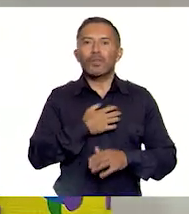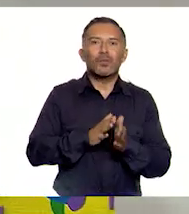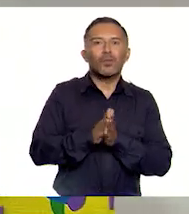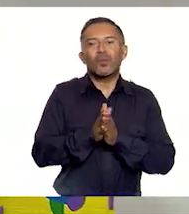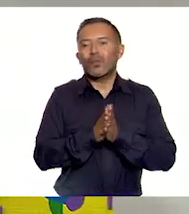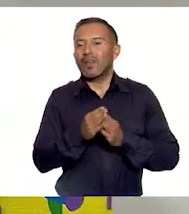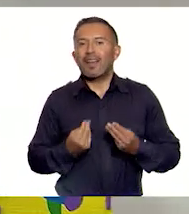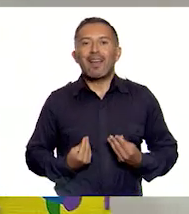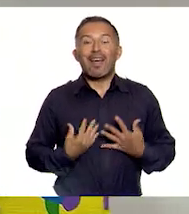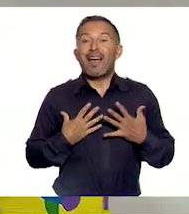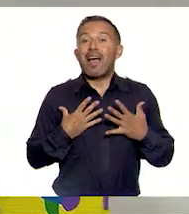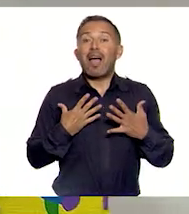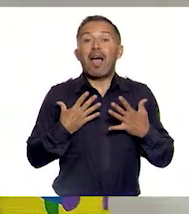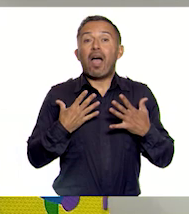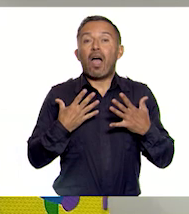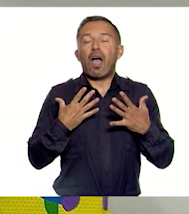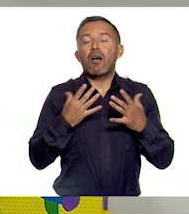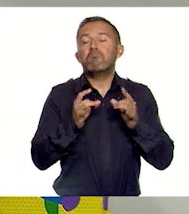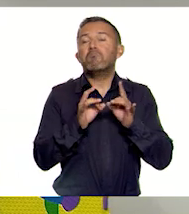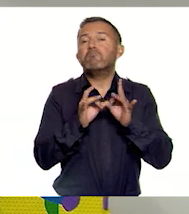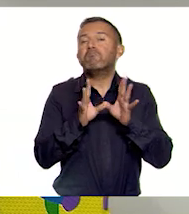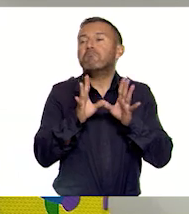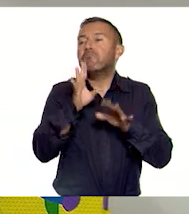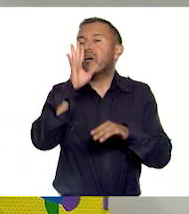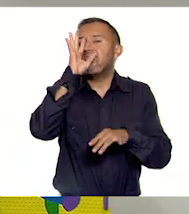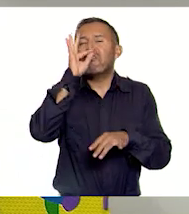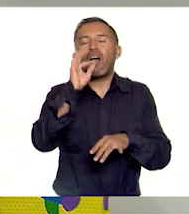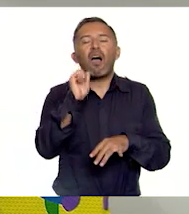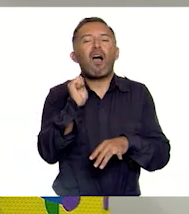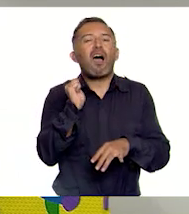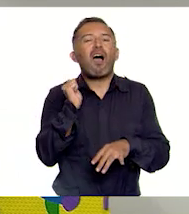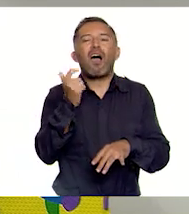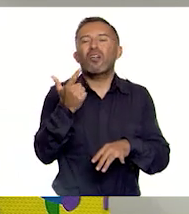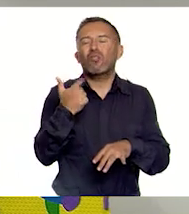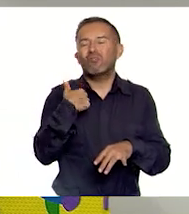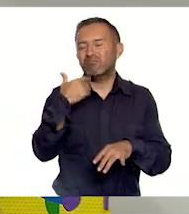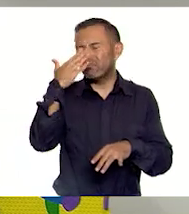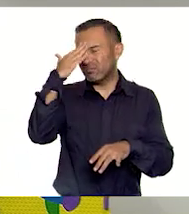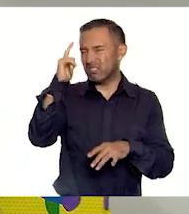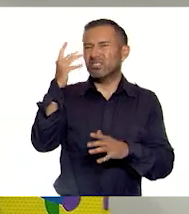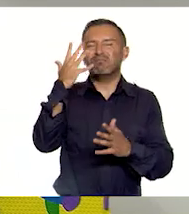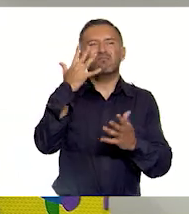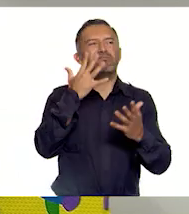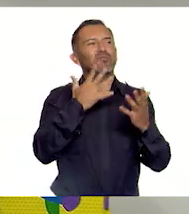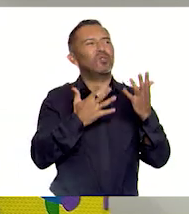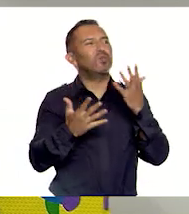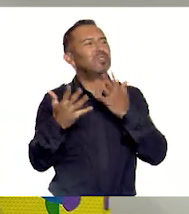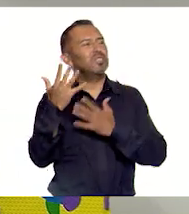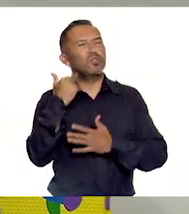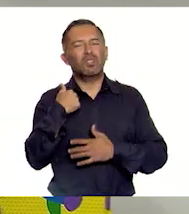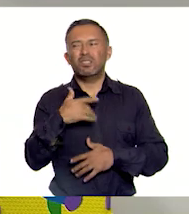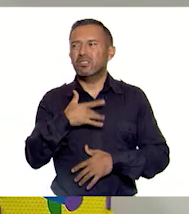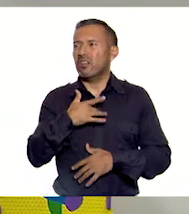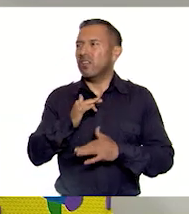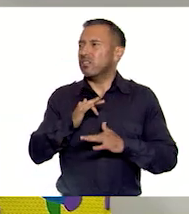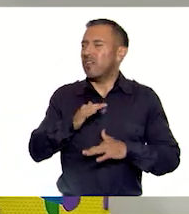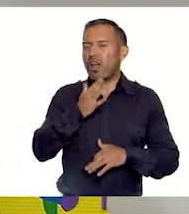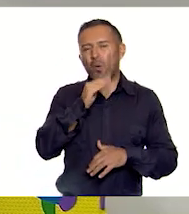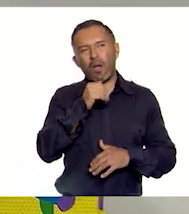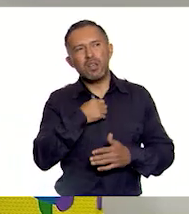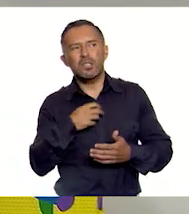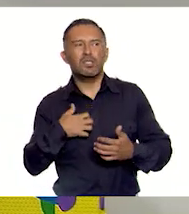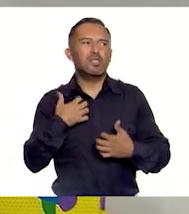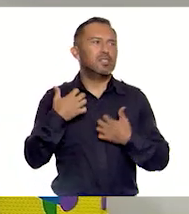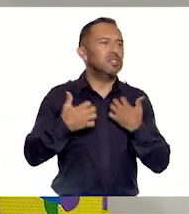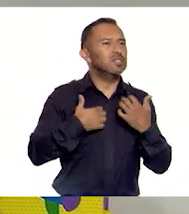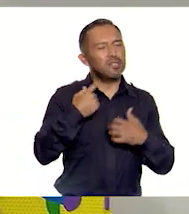para activarme, y luego por cualquier cosita me siento confundida y así ando, como intranquila todo el día, dándole vueltas a